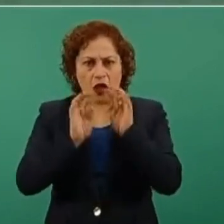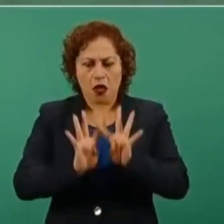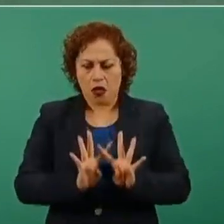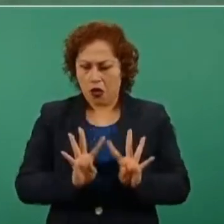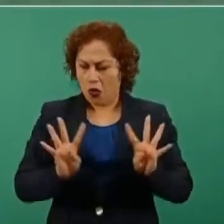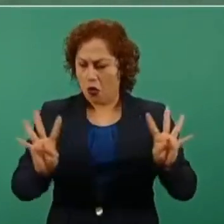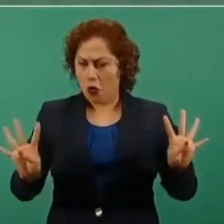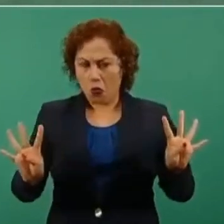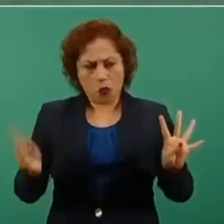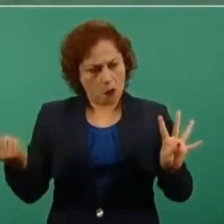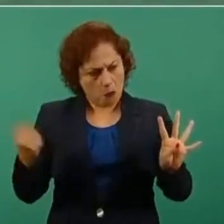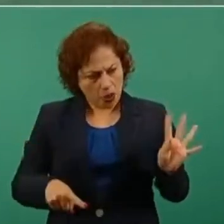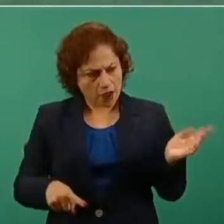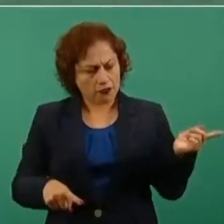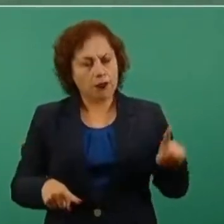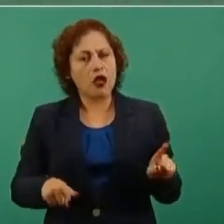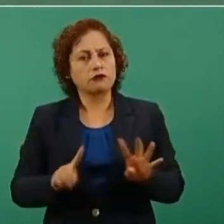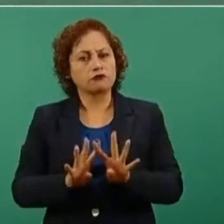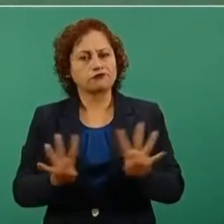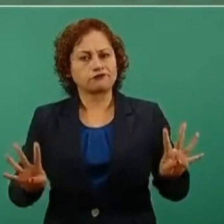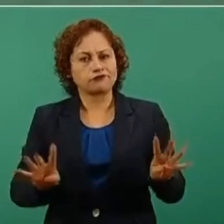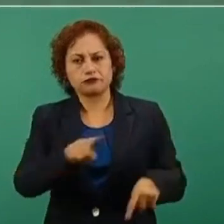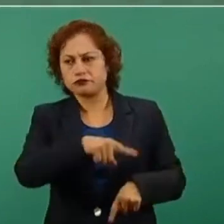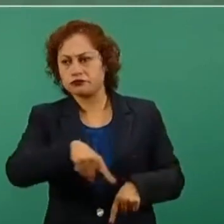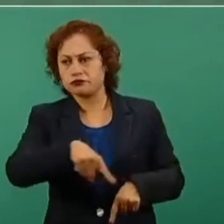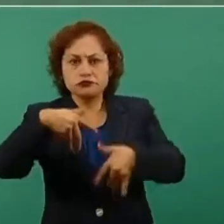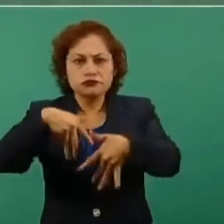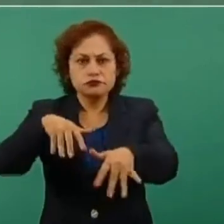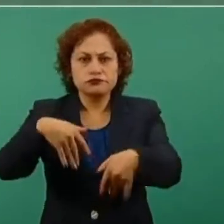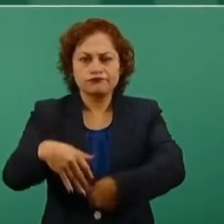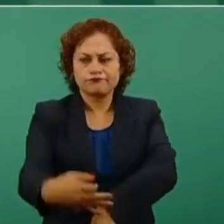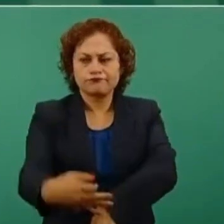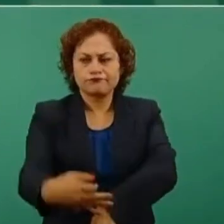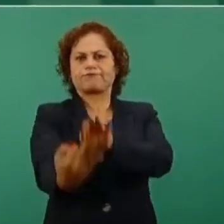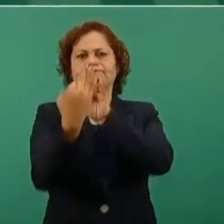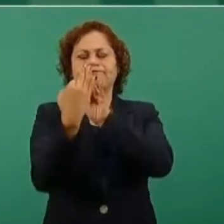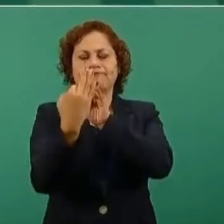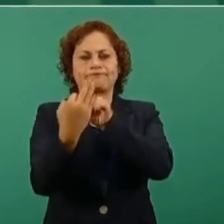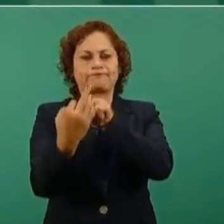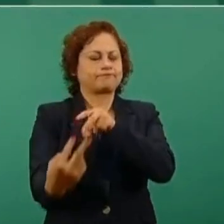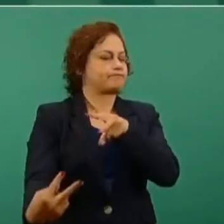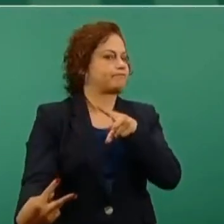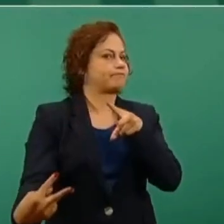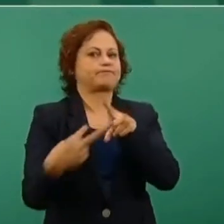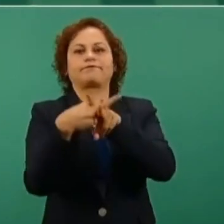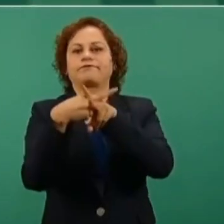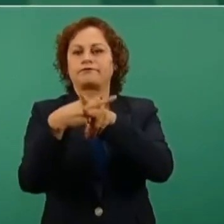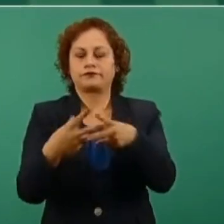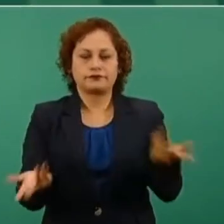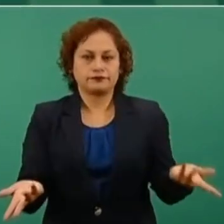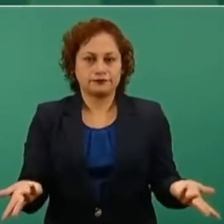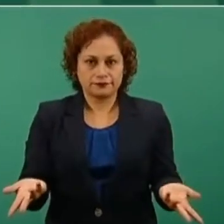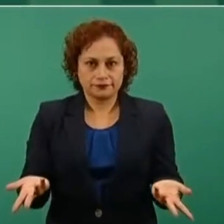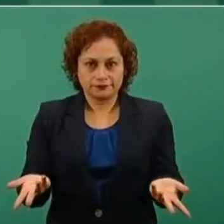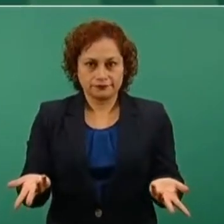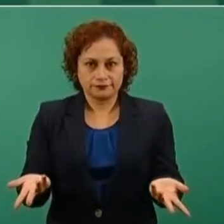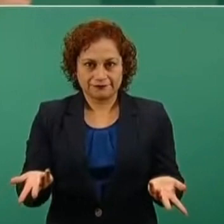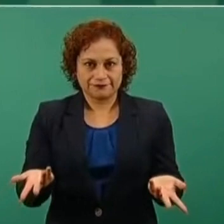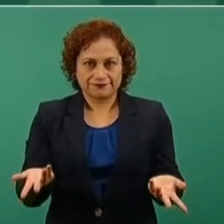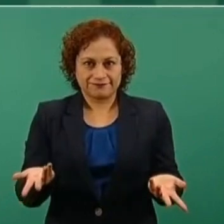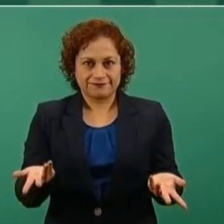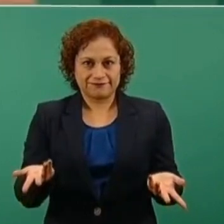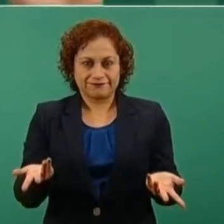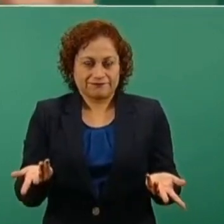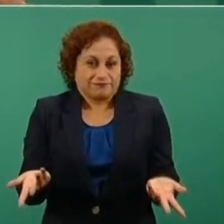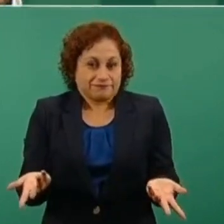De ahí es choque, pues eso, pero sin el muro, exactamente,